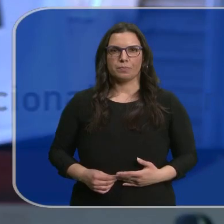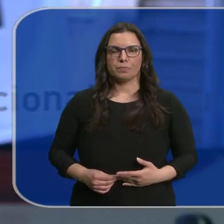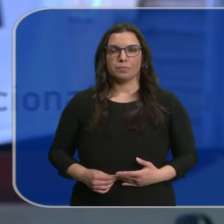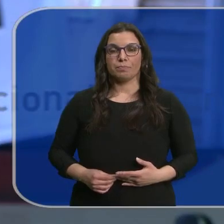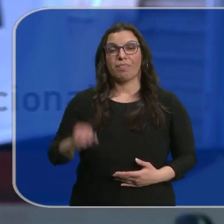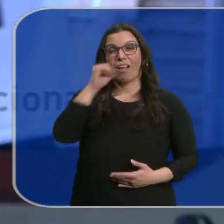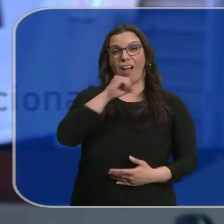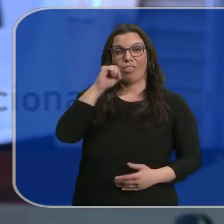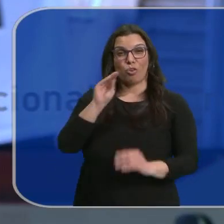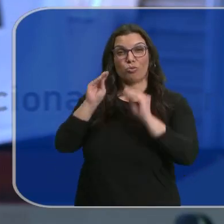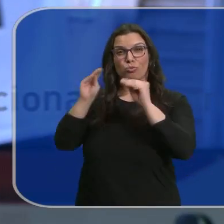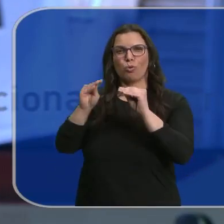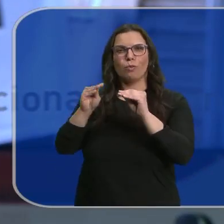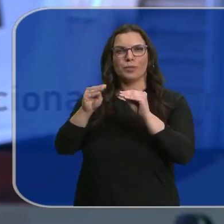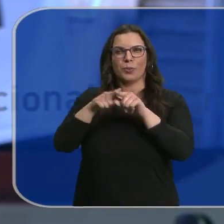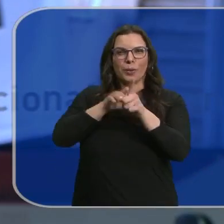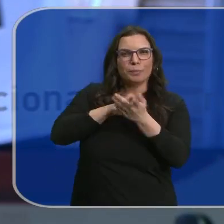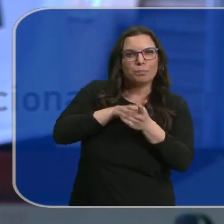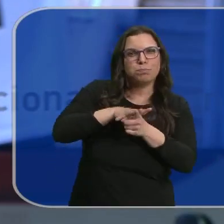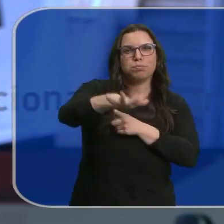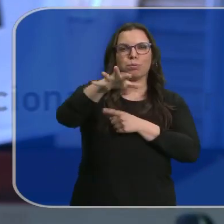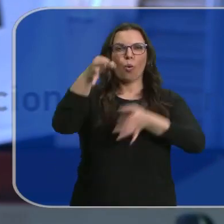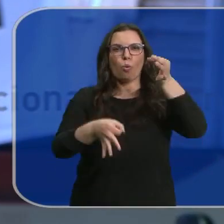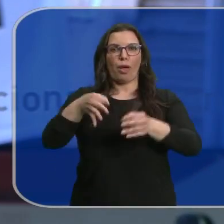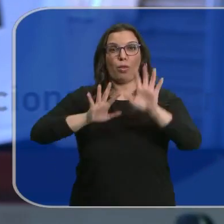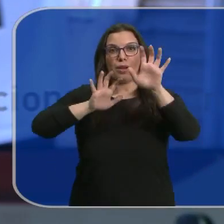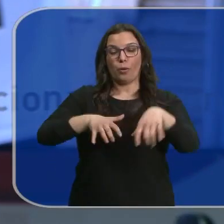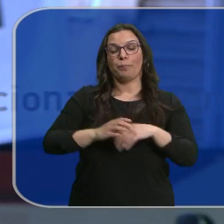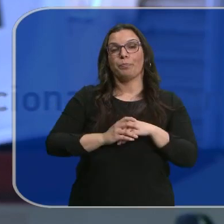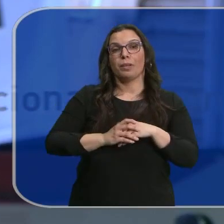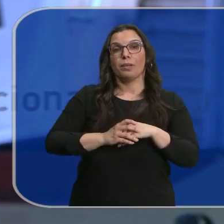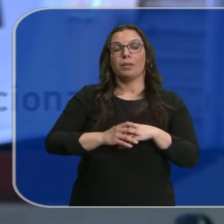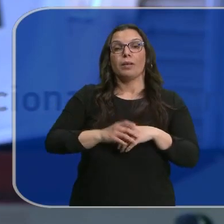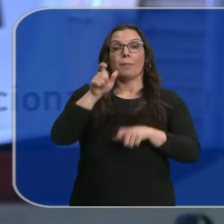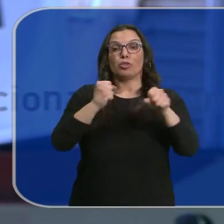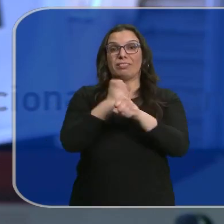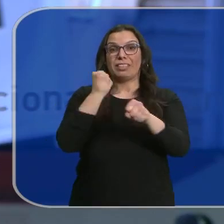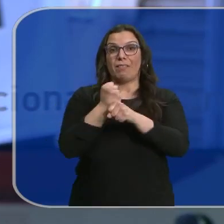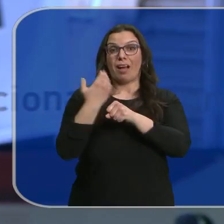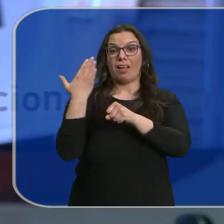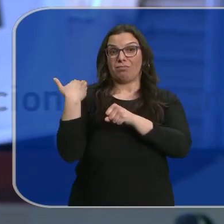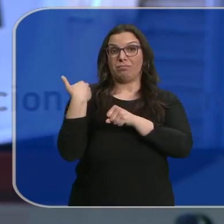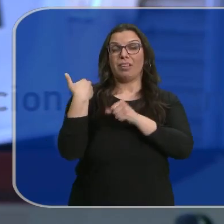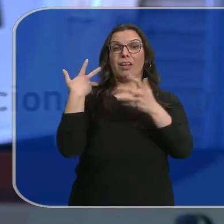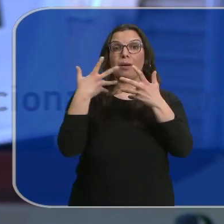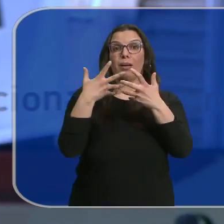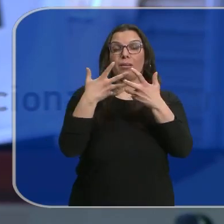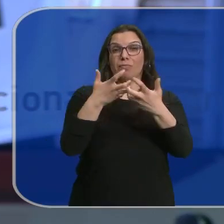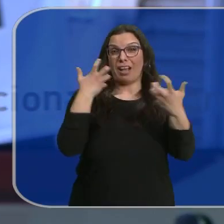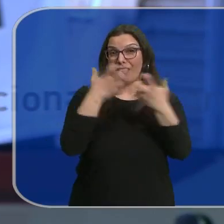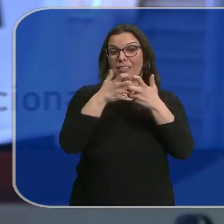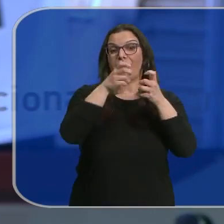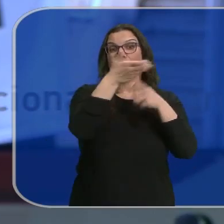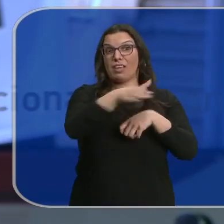El Santa Bárbara bendita ha irrumpido, como ven hoy, en los juzgados de León. Los familiares de los trabajadores fallecidos en la Ullera han entonado este